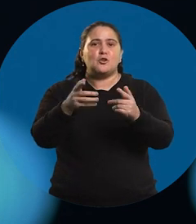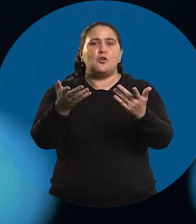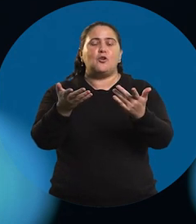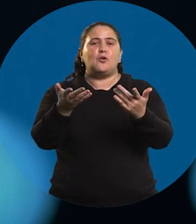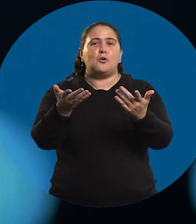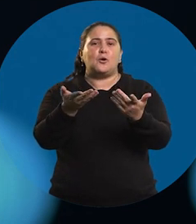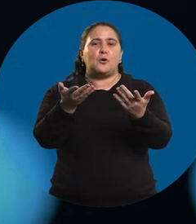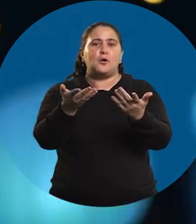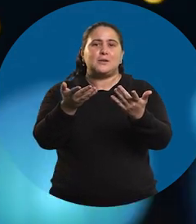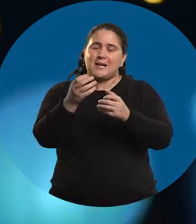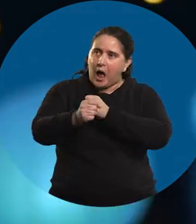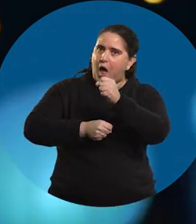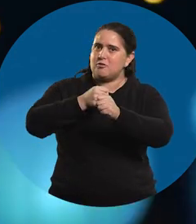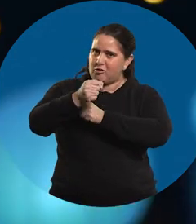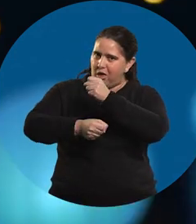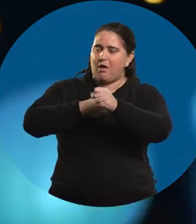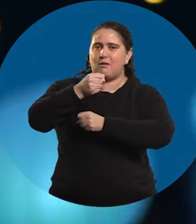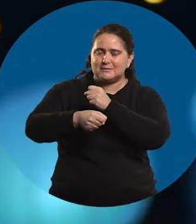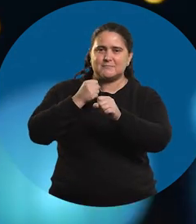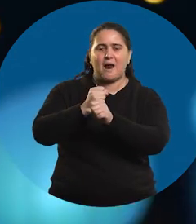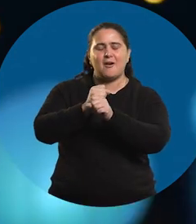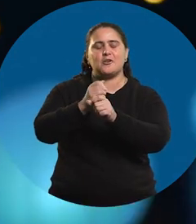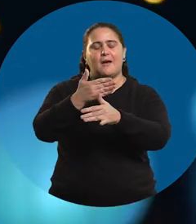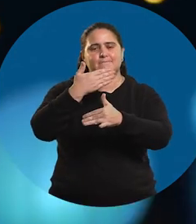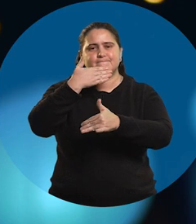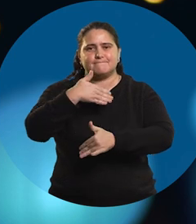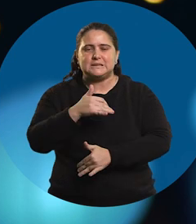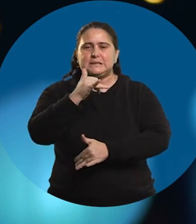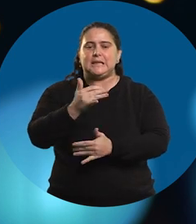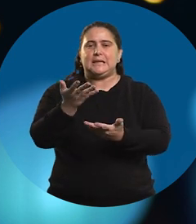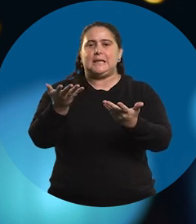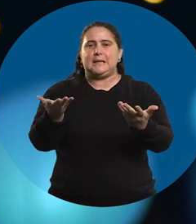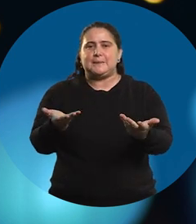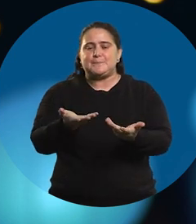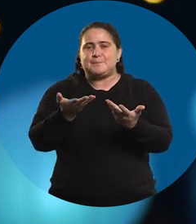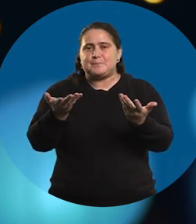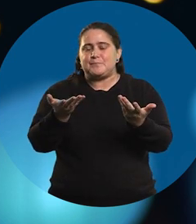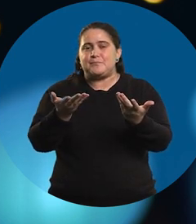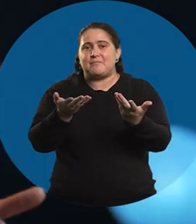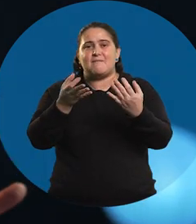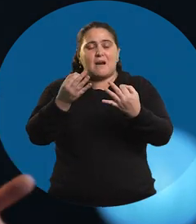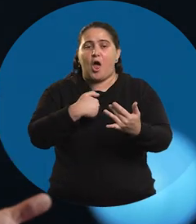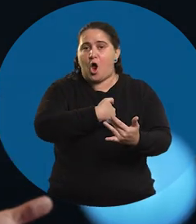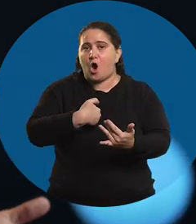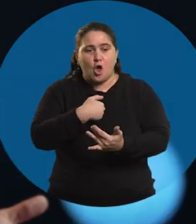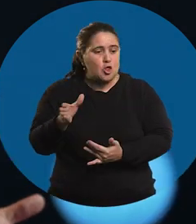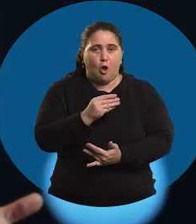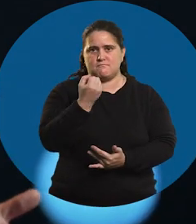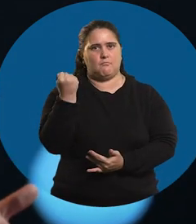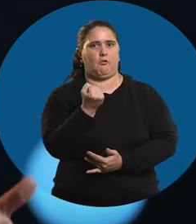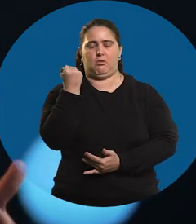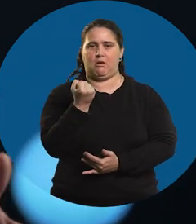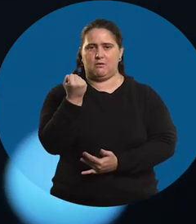Y eso hace muchos años de trabajo y, bueno, entender de que todos son roles